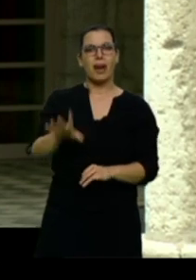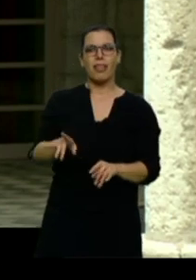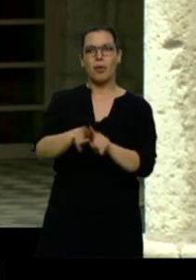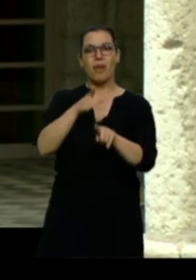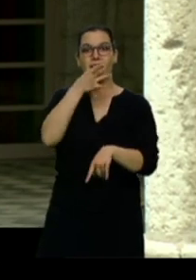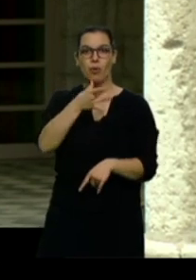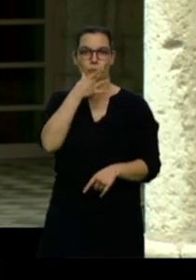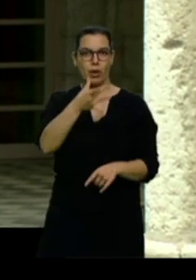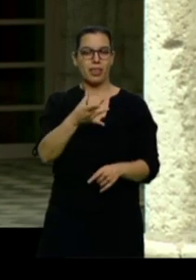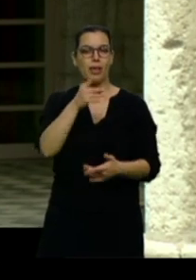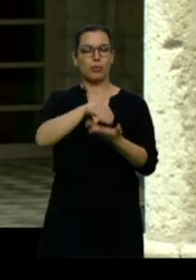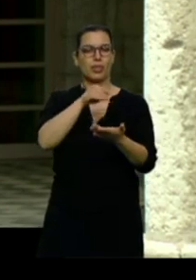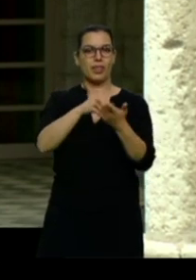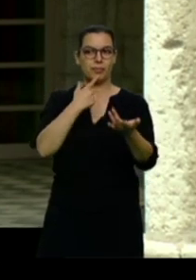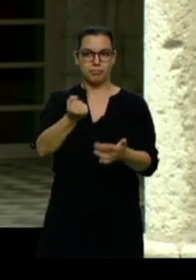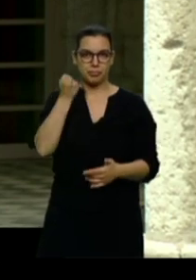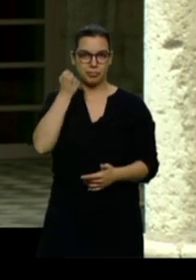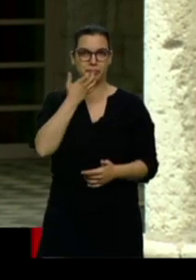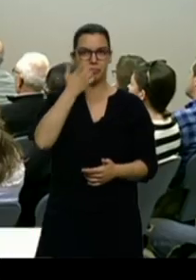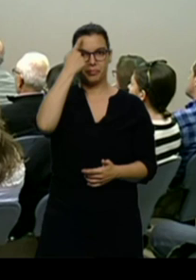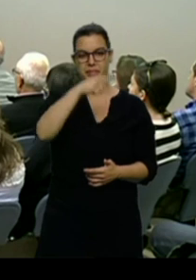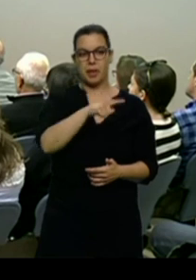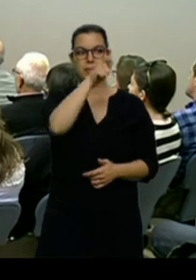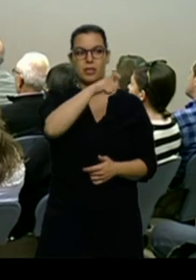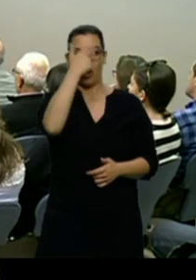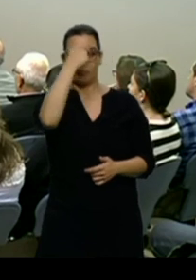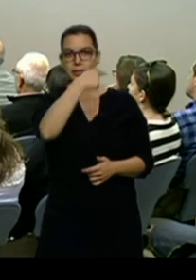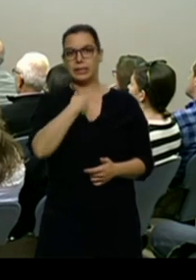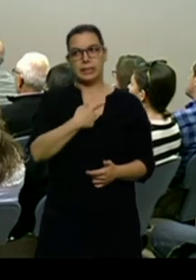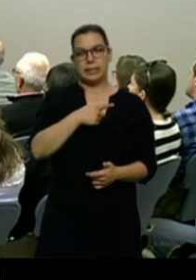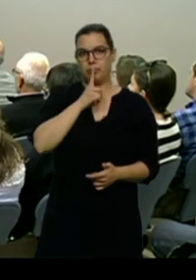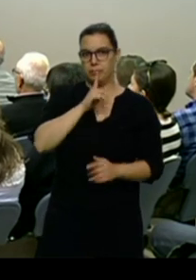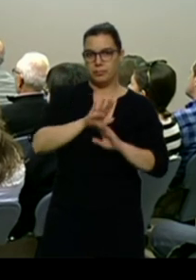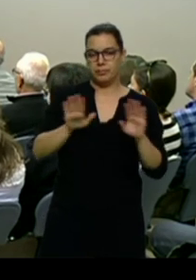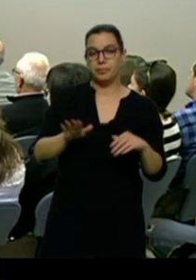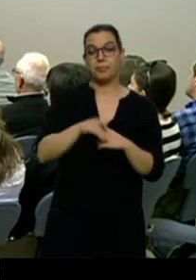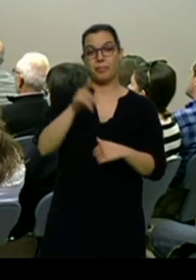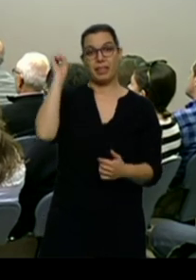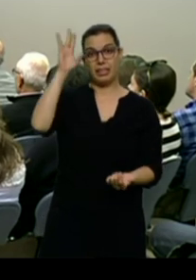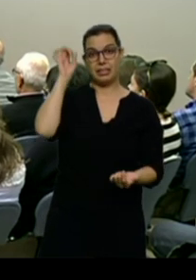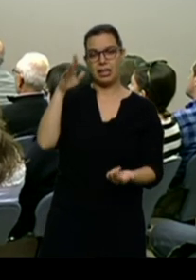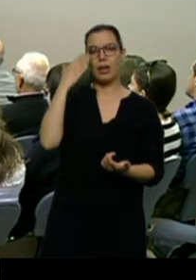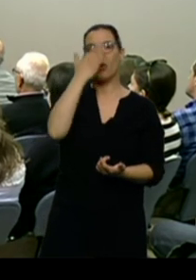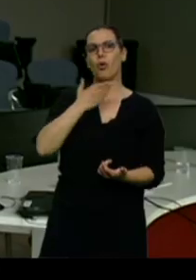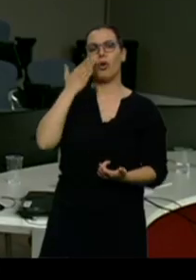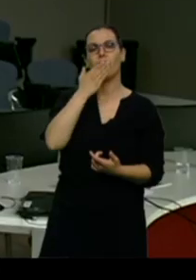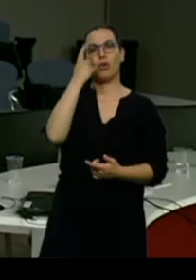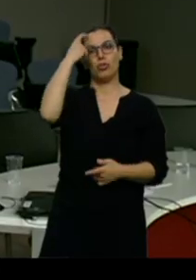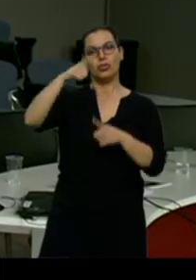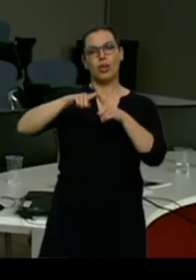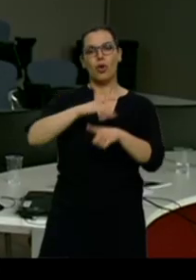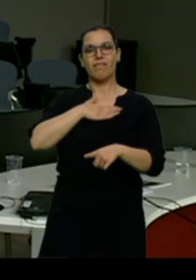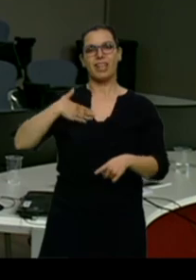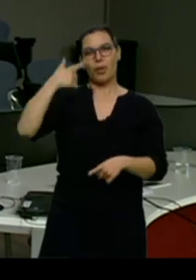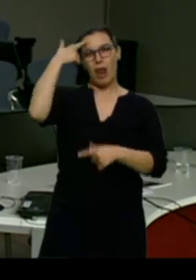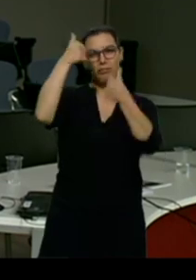tiende a ocultar cuando sabe que es un suicidio, que ha sido por eso. En estas charlas, el Colegio de Psicólogos quiere eliminar prejuicios y